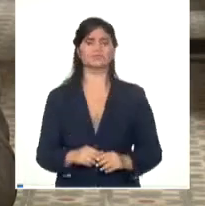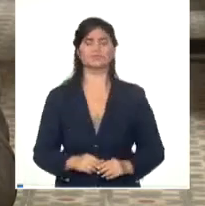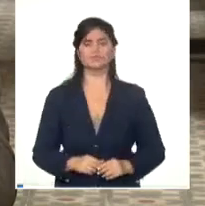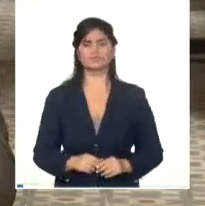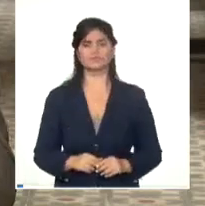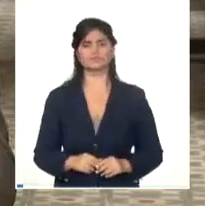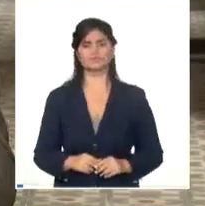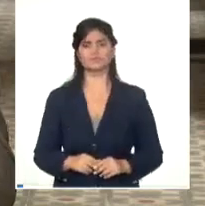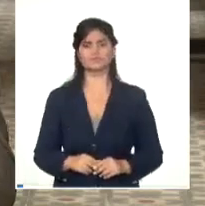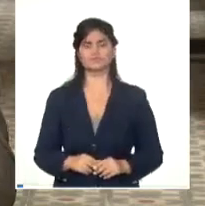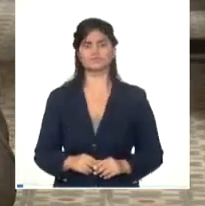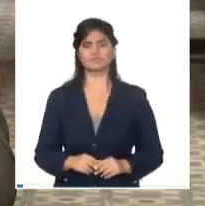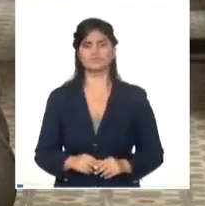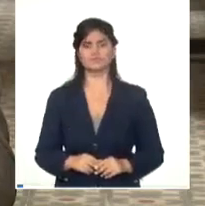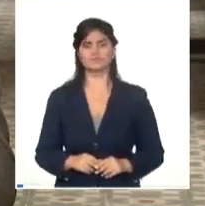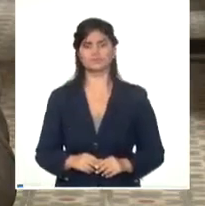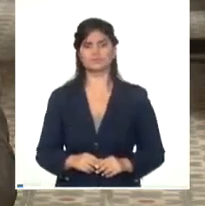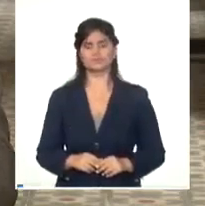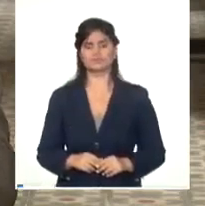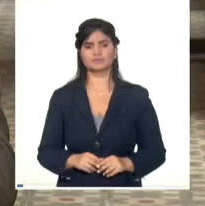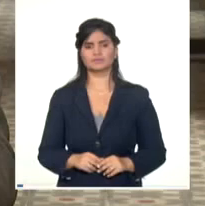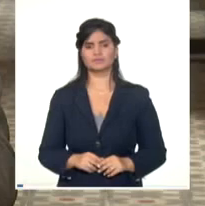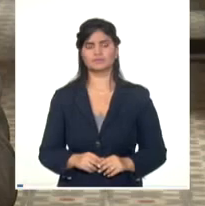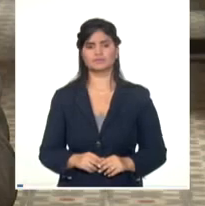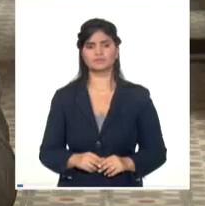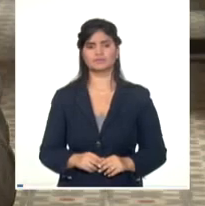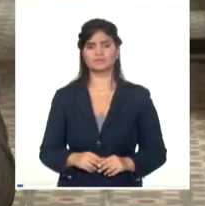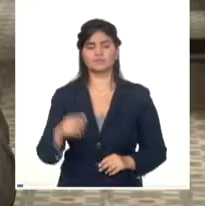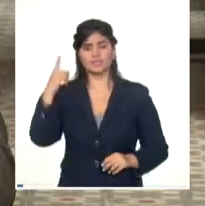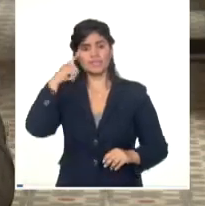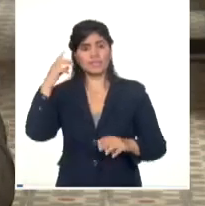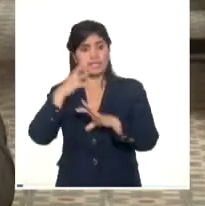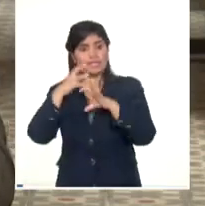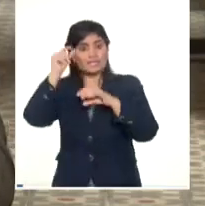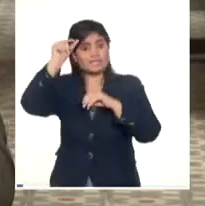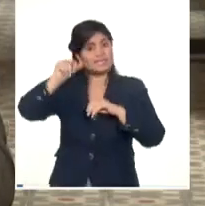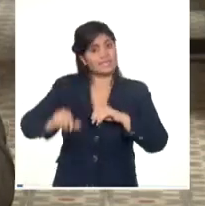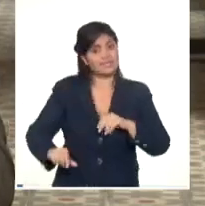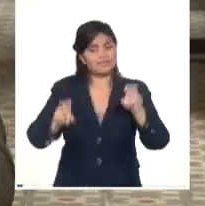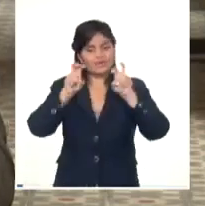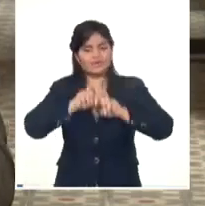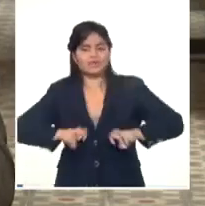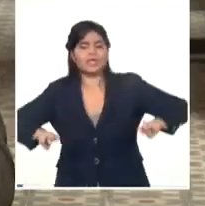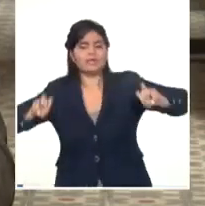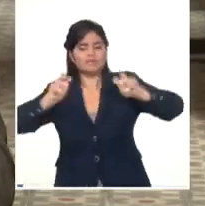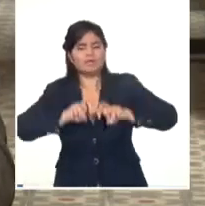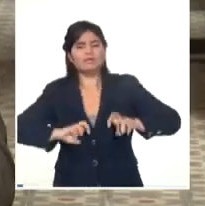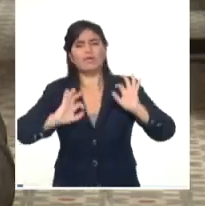Los científicos estudian las mismas aguas en Miami que en la Habana.